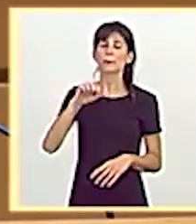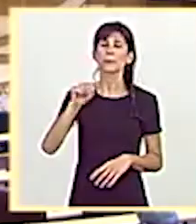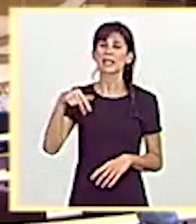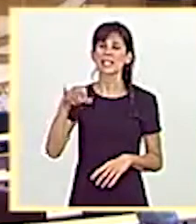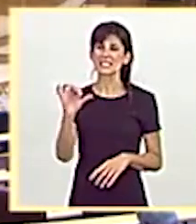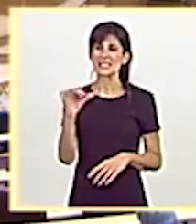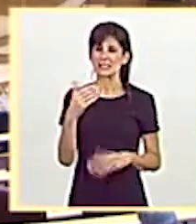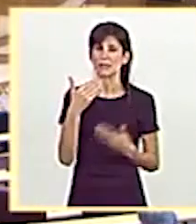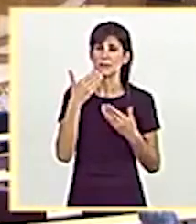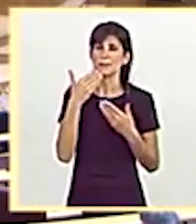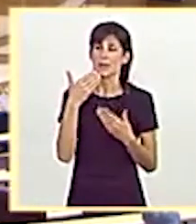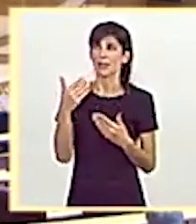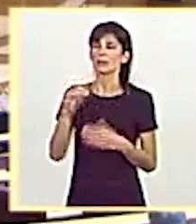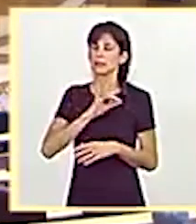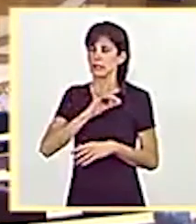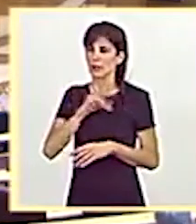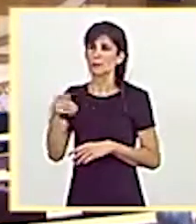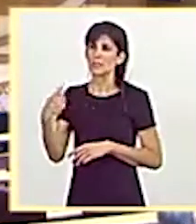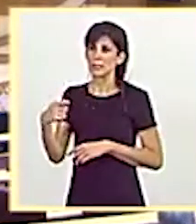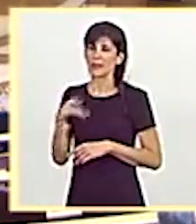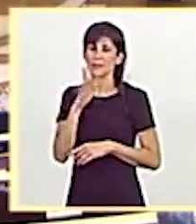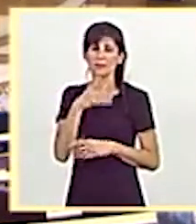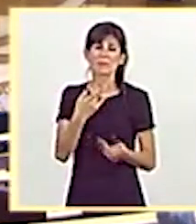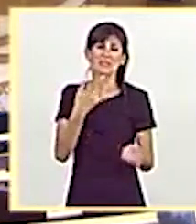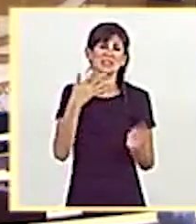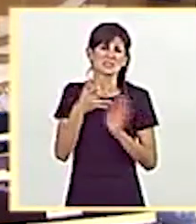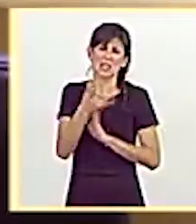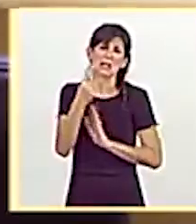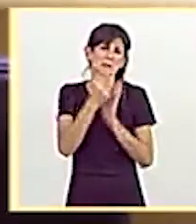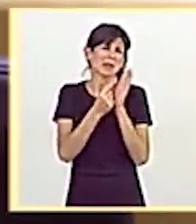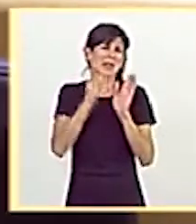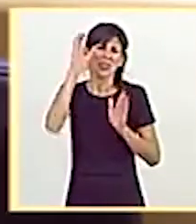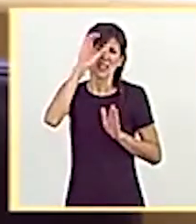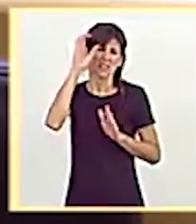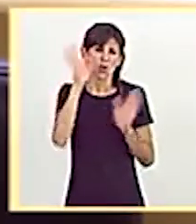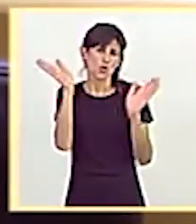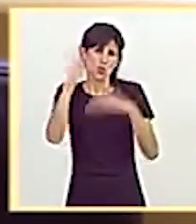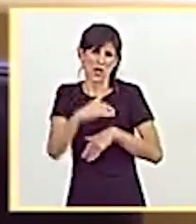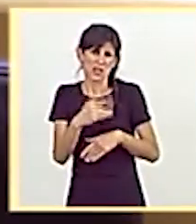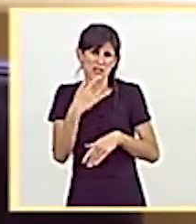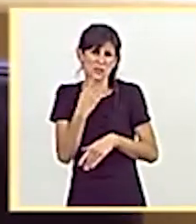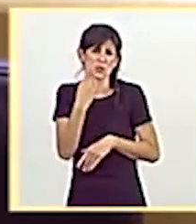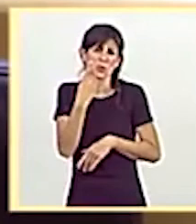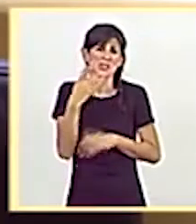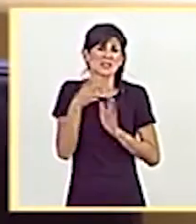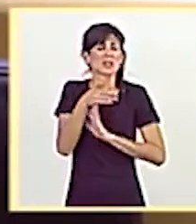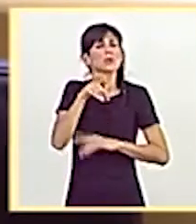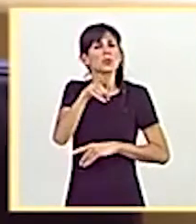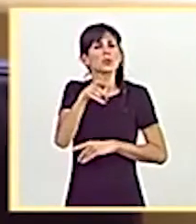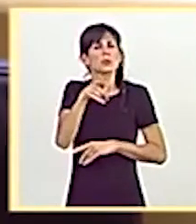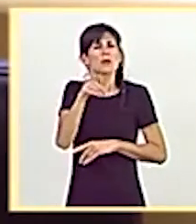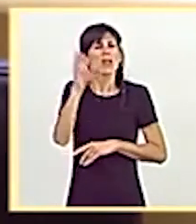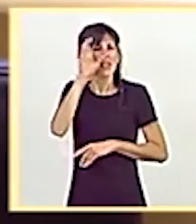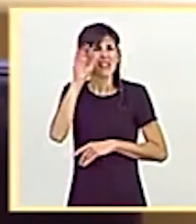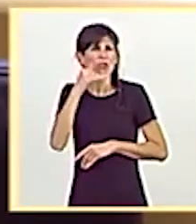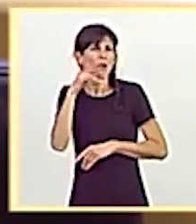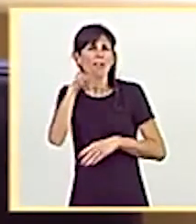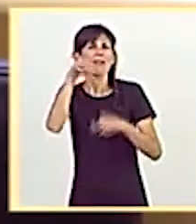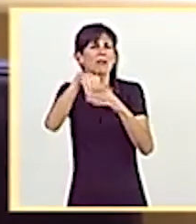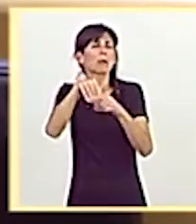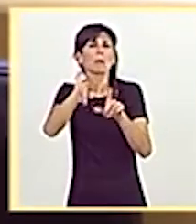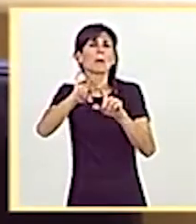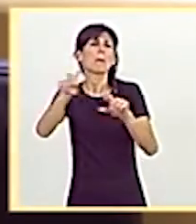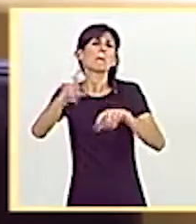Gracias, señora presidenta. Vamos, señoría, que no hay criterios científicos, igual que no hay un solo científico en su ministerio, que lo que hay es una